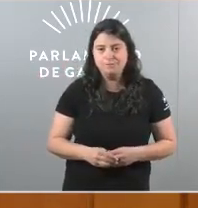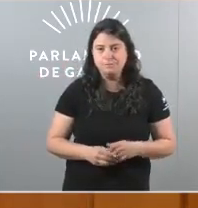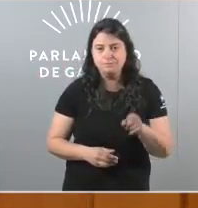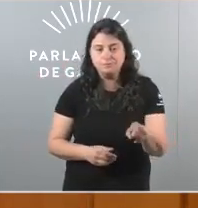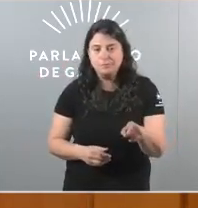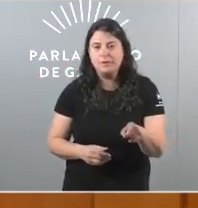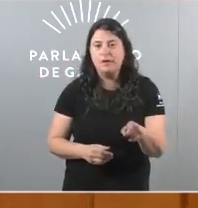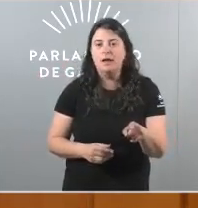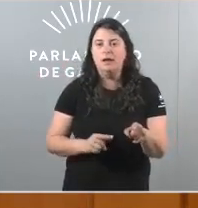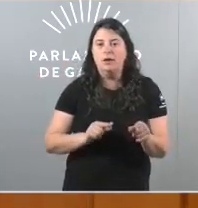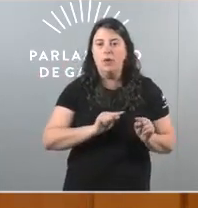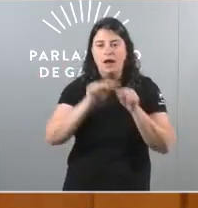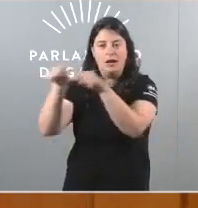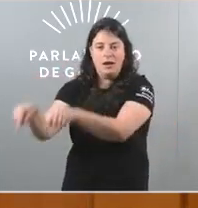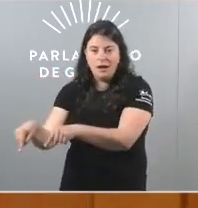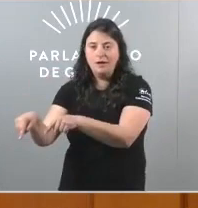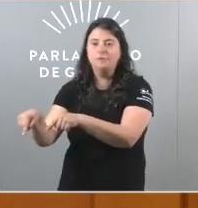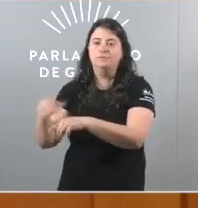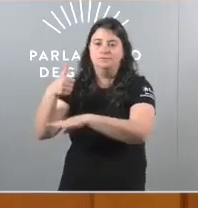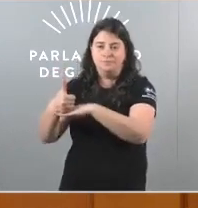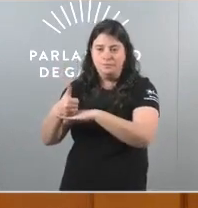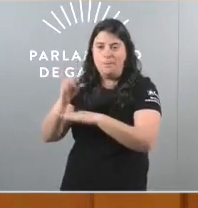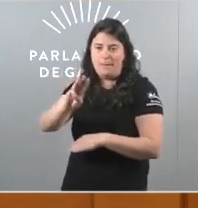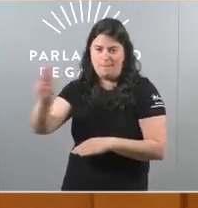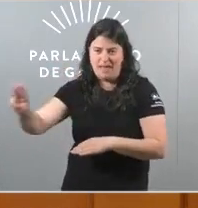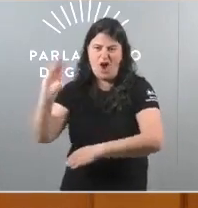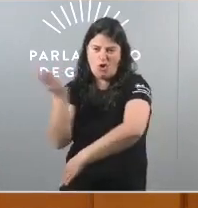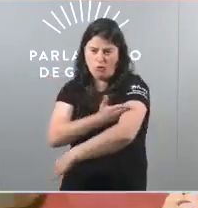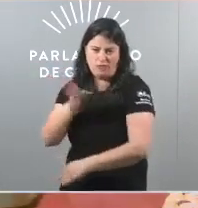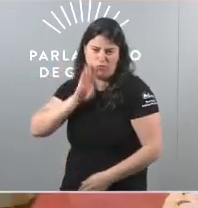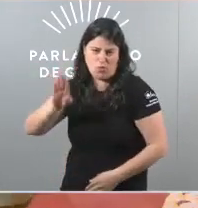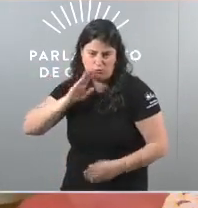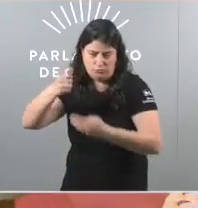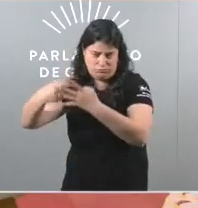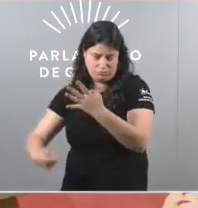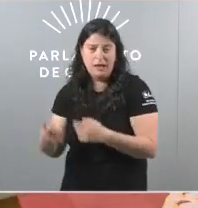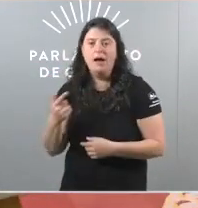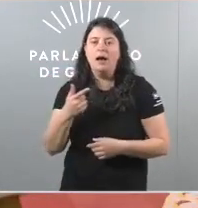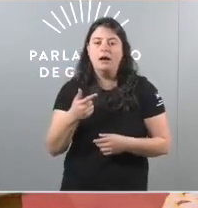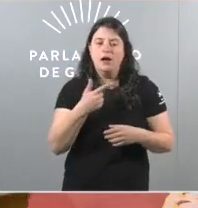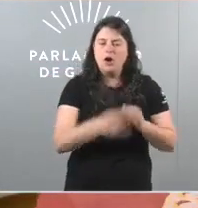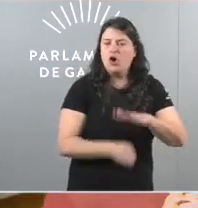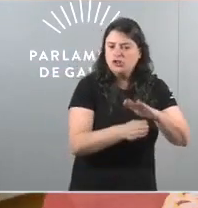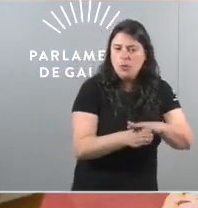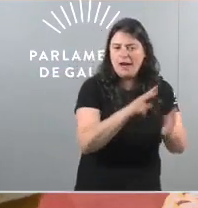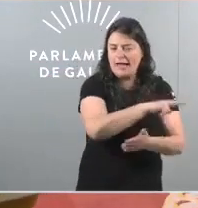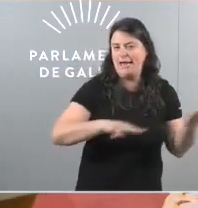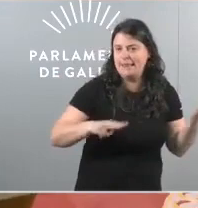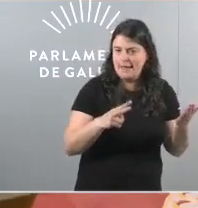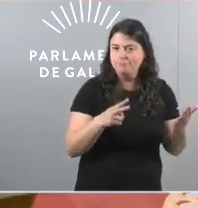ocupar a sede dun Partido Popular condenado por corrupción que ocuparse do goberno de Galiza.